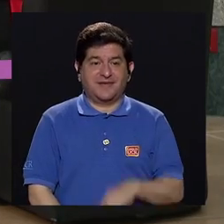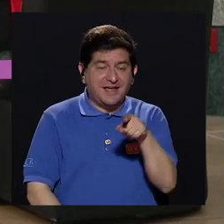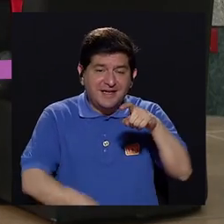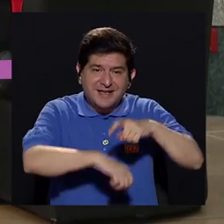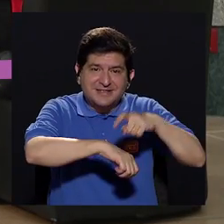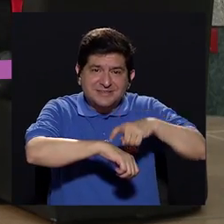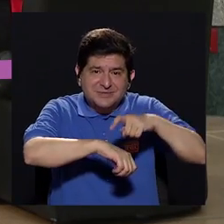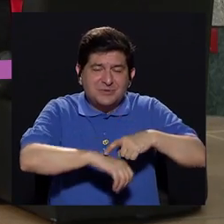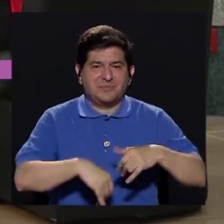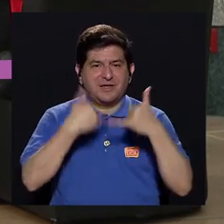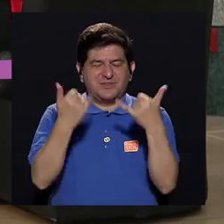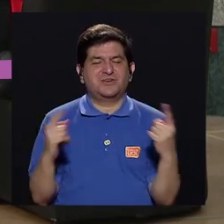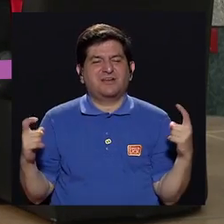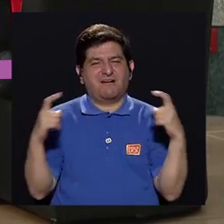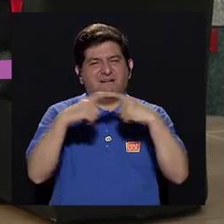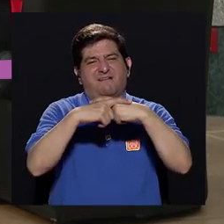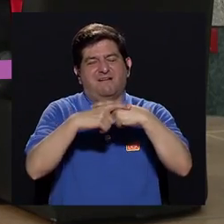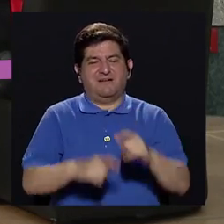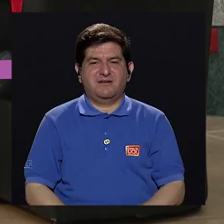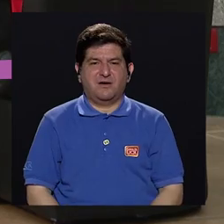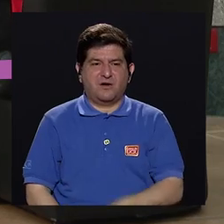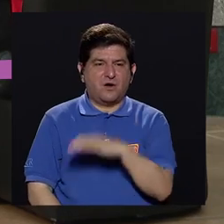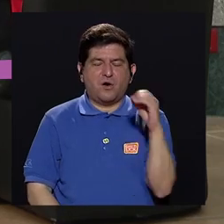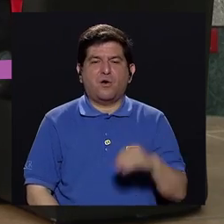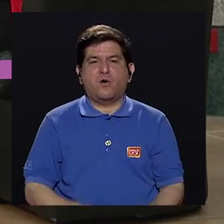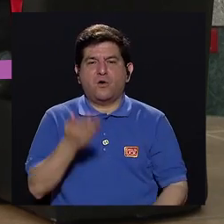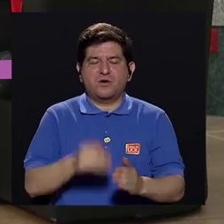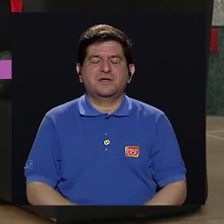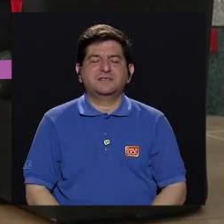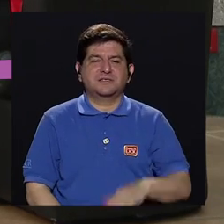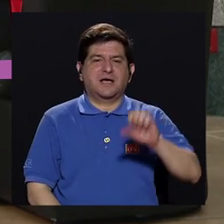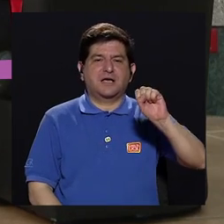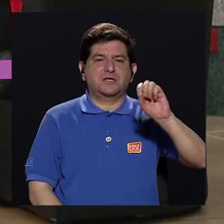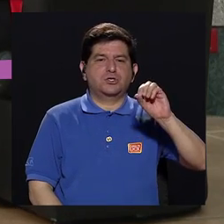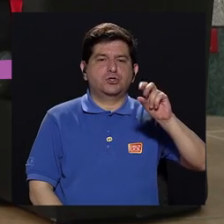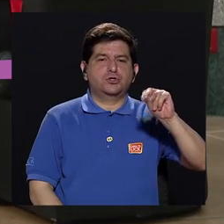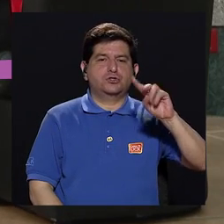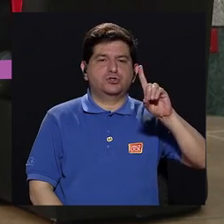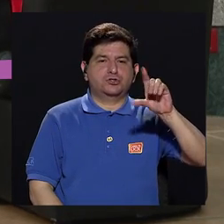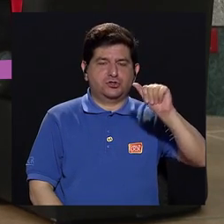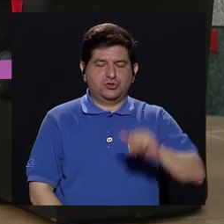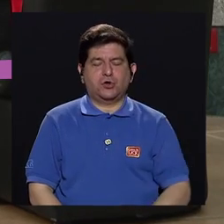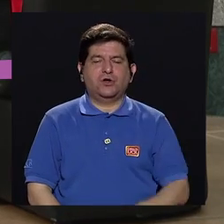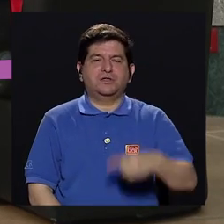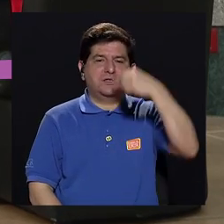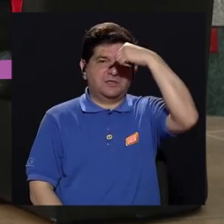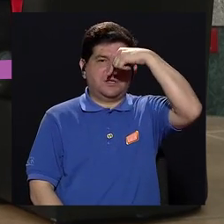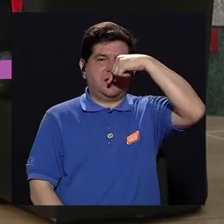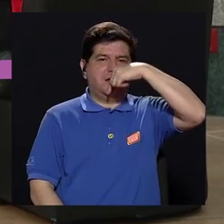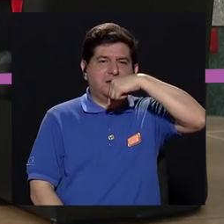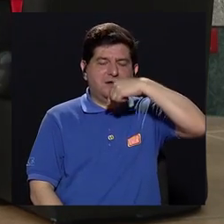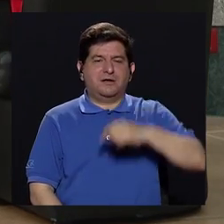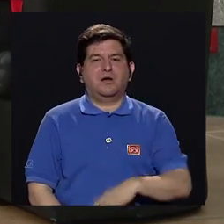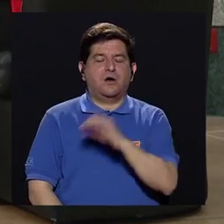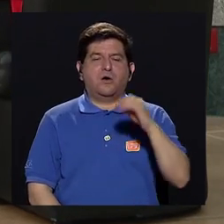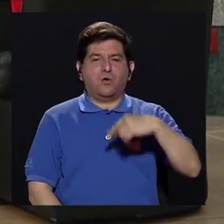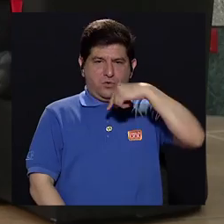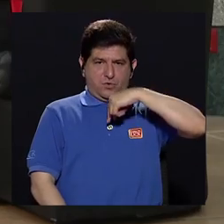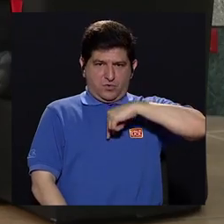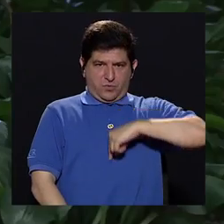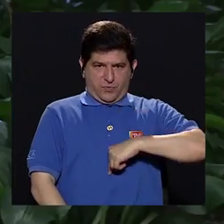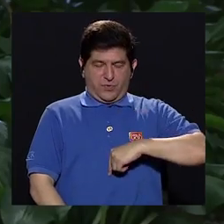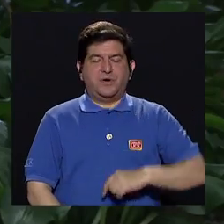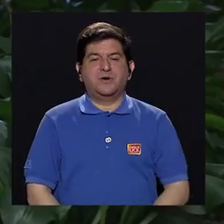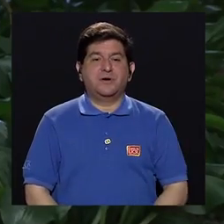ahí ya se nos está complicando si hay sondas involucradas si estoy con una sonda nasogástrica o una sonda